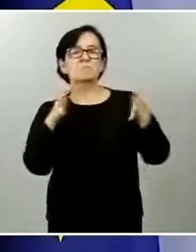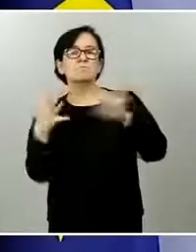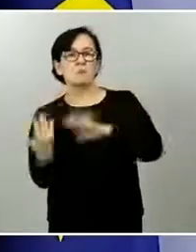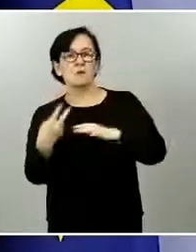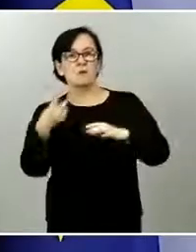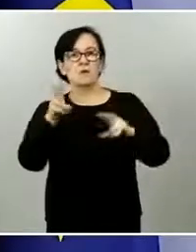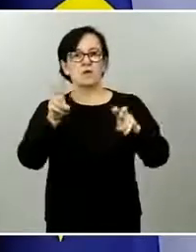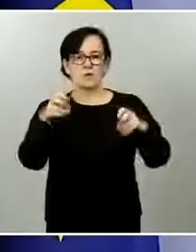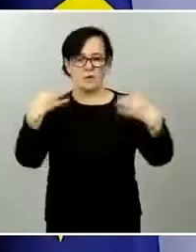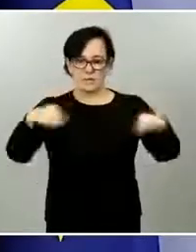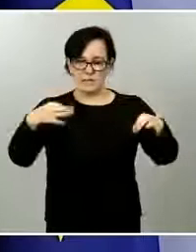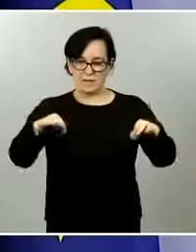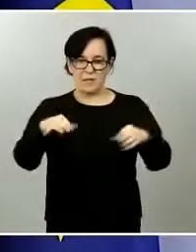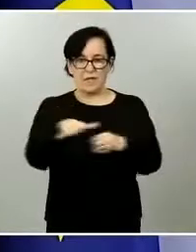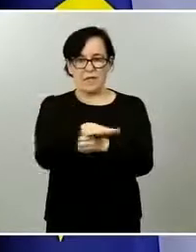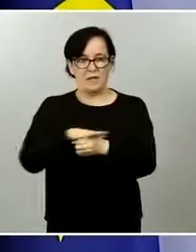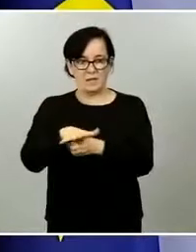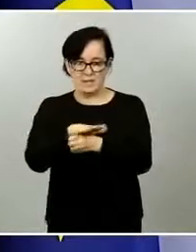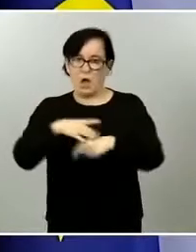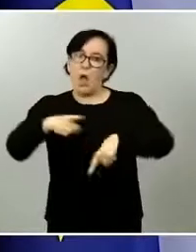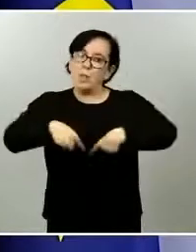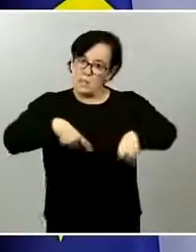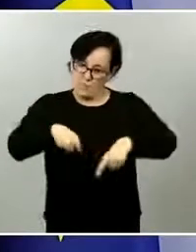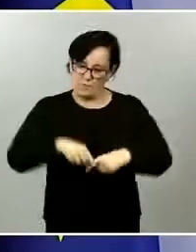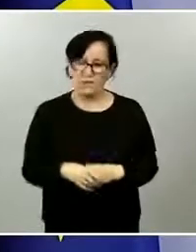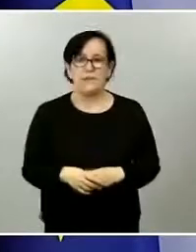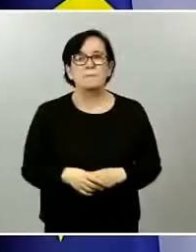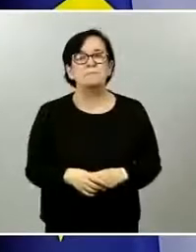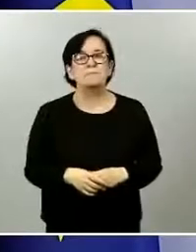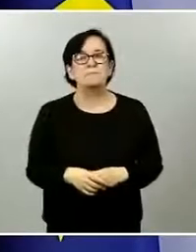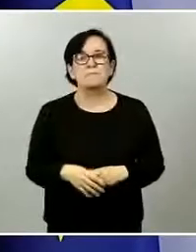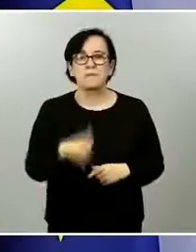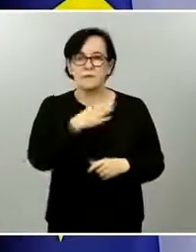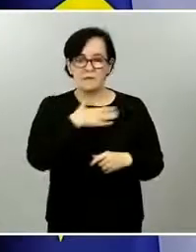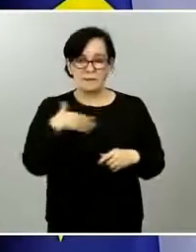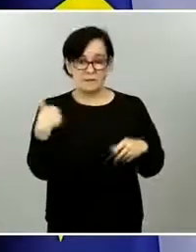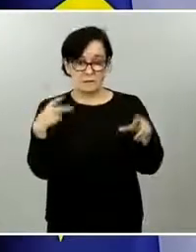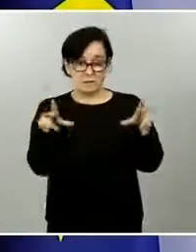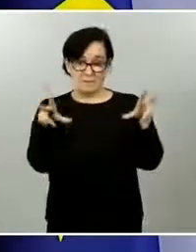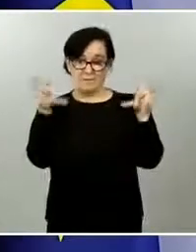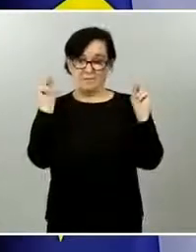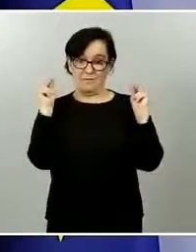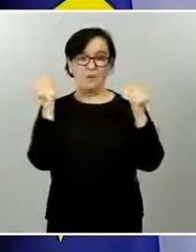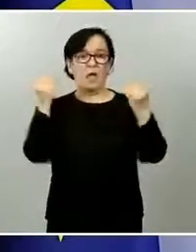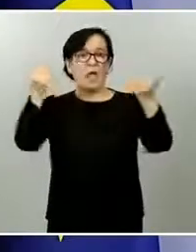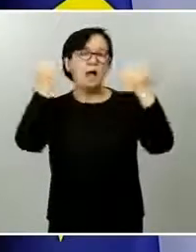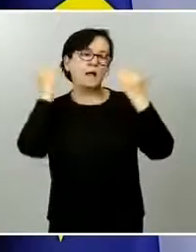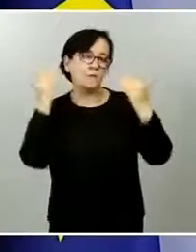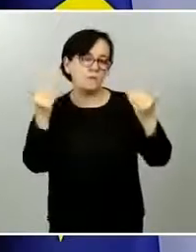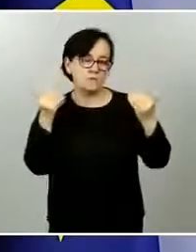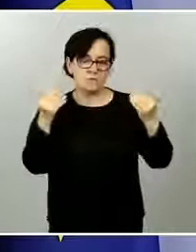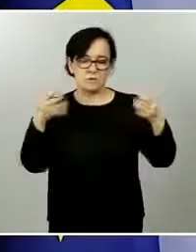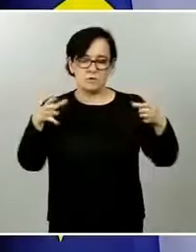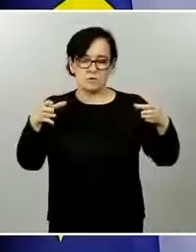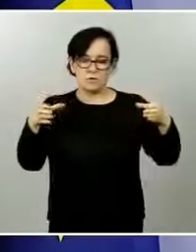reactivación económica que debemos seguir de cerca para minimizar riesgos y, conjuntamente, para lograr una óptima transición hacia esta nueva normalidad en el